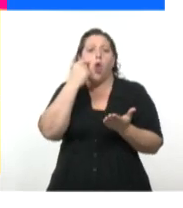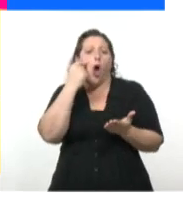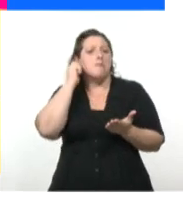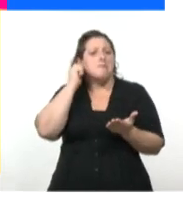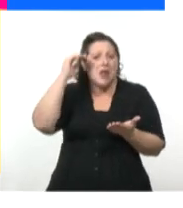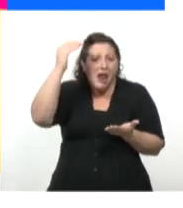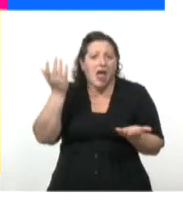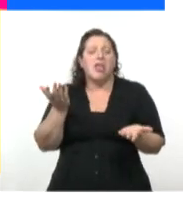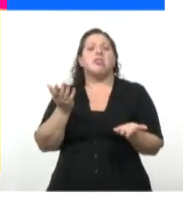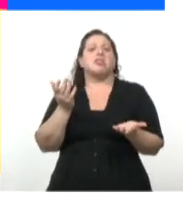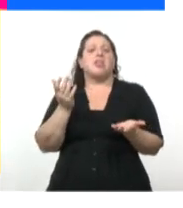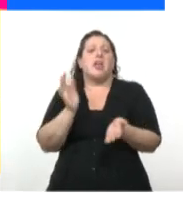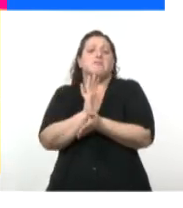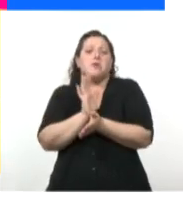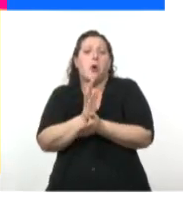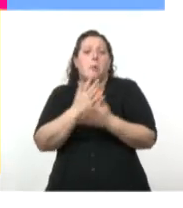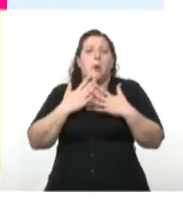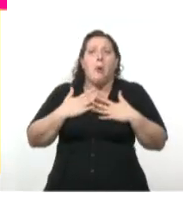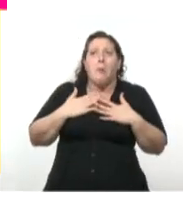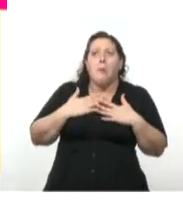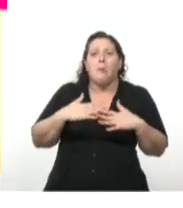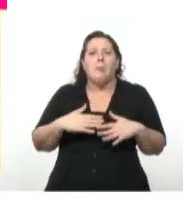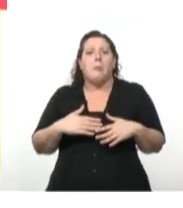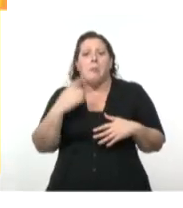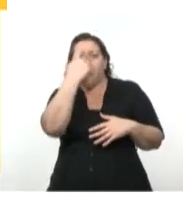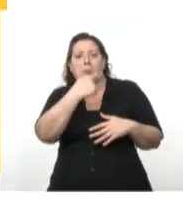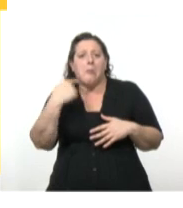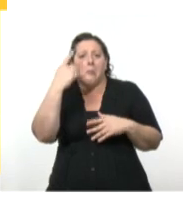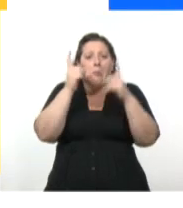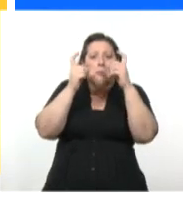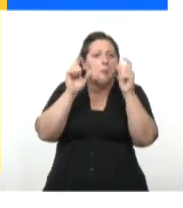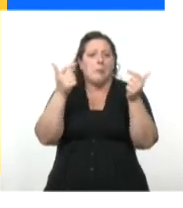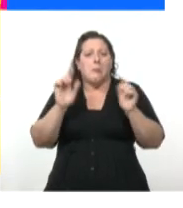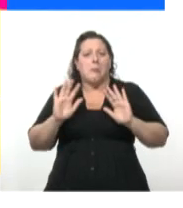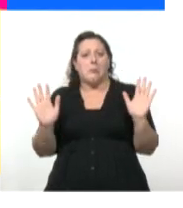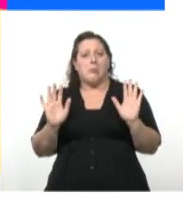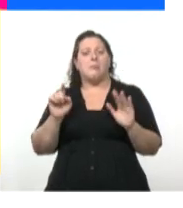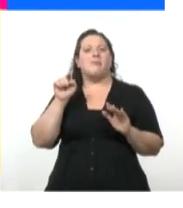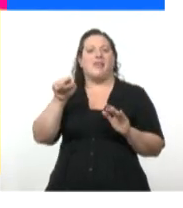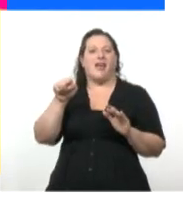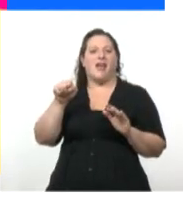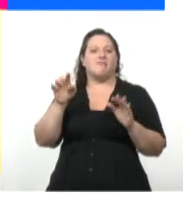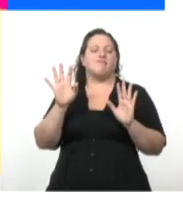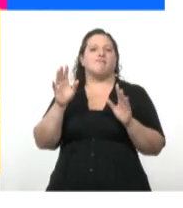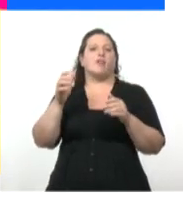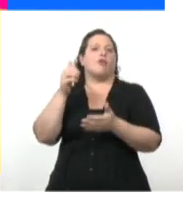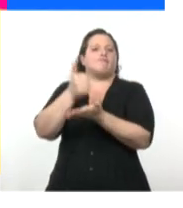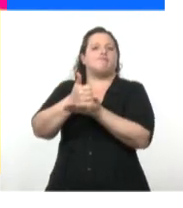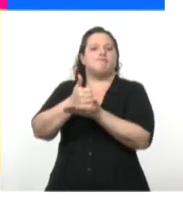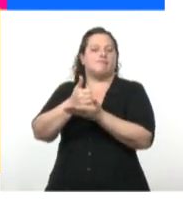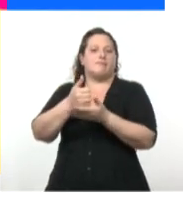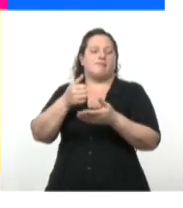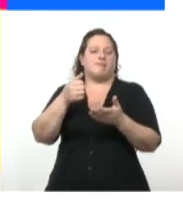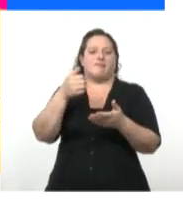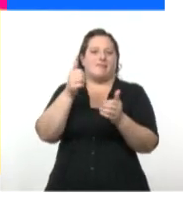medio pacato. Ese fue el Germán de la historia. ¿Cómo te llegaban los